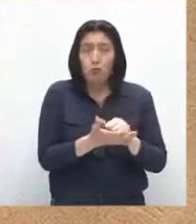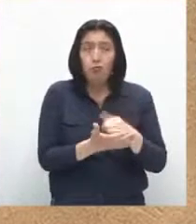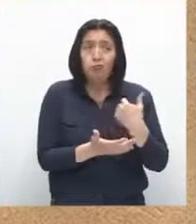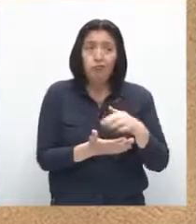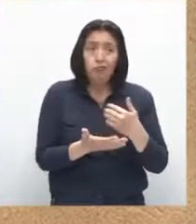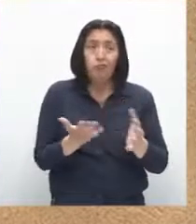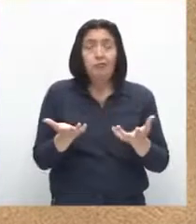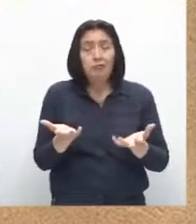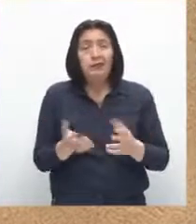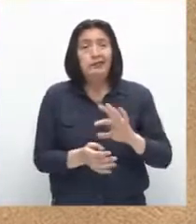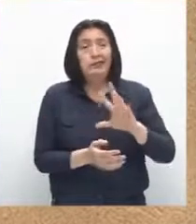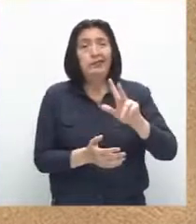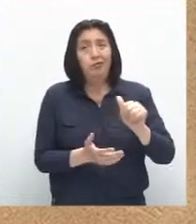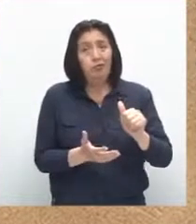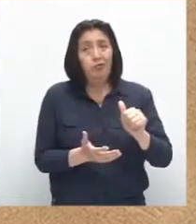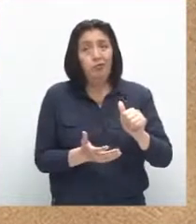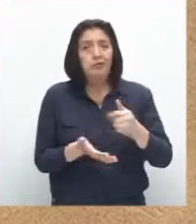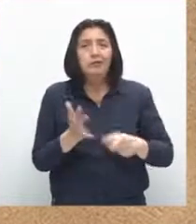identidad, por ejemplo.